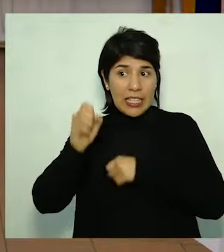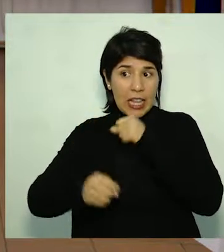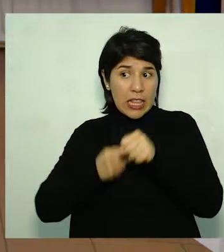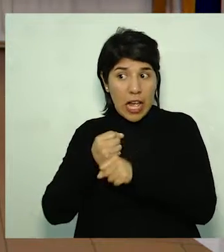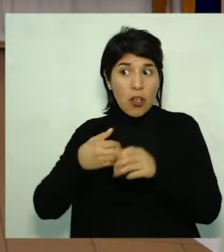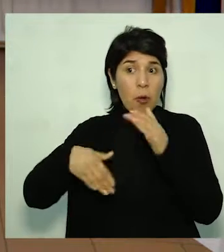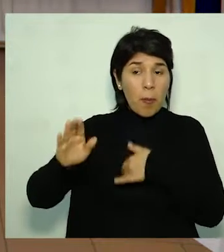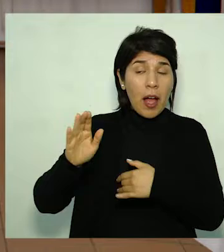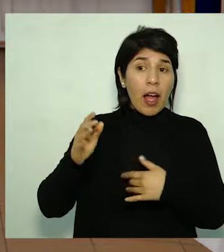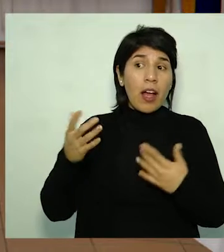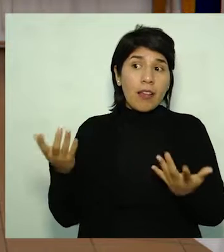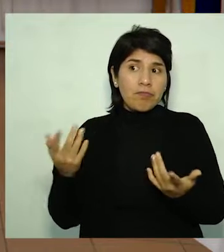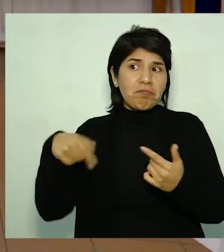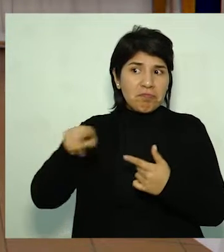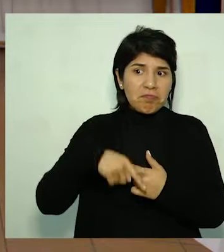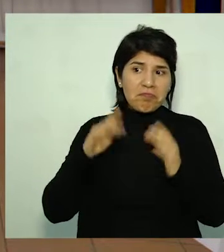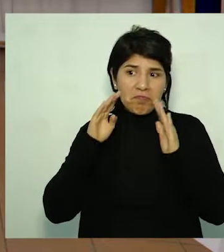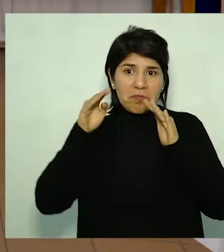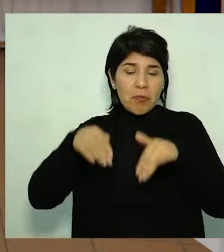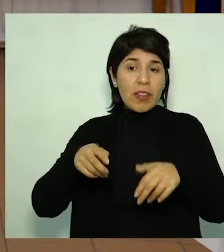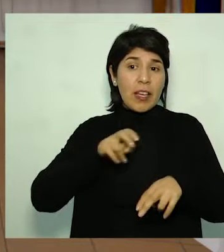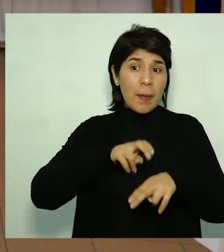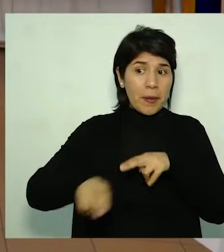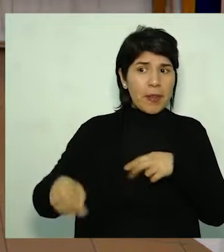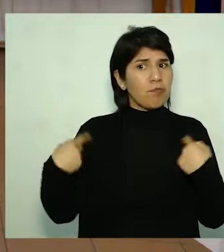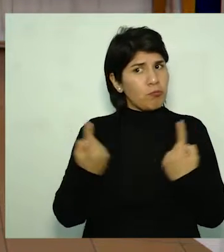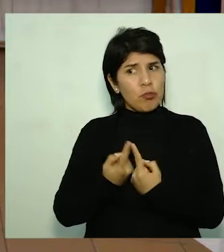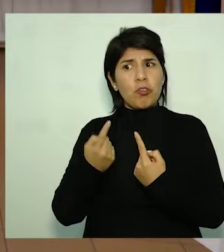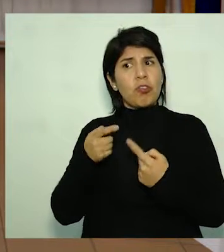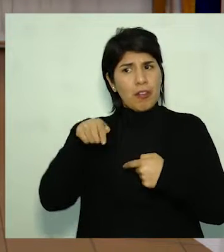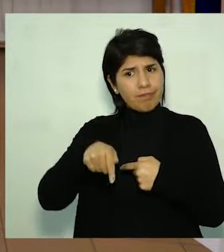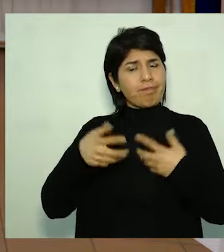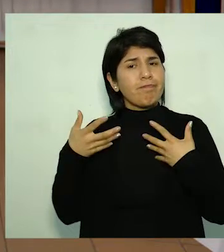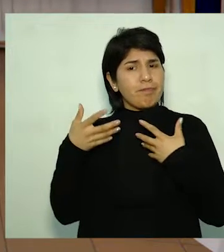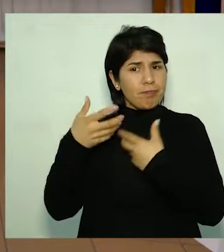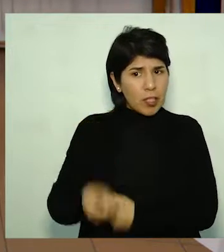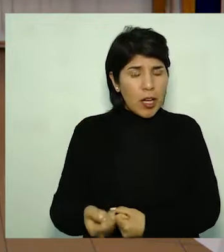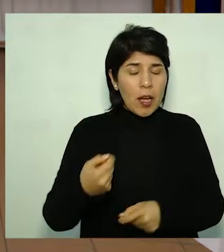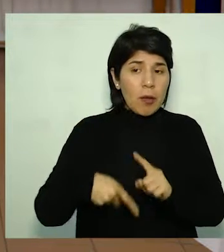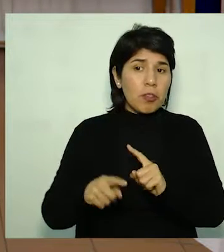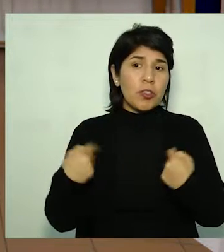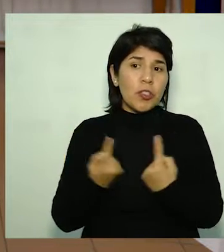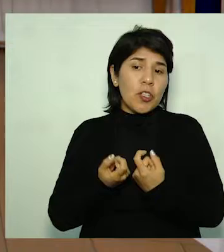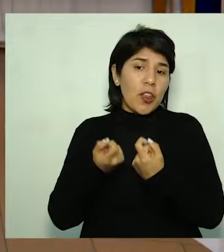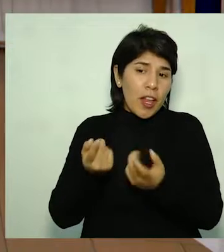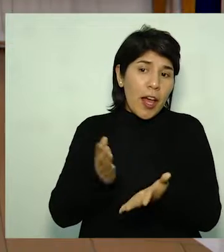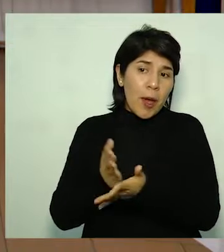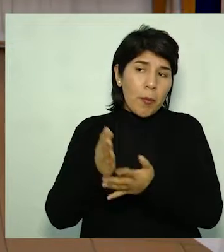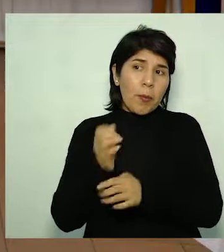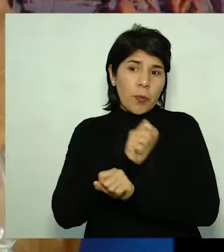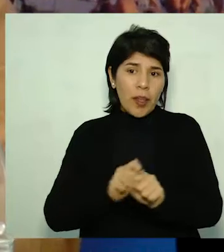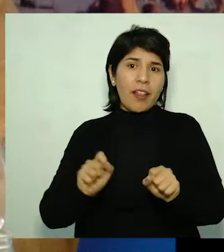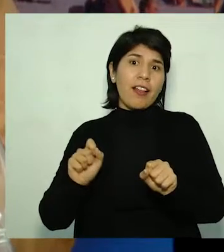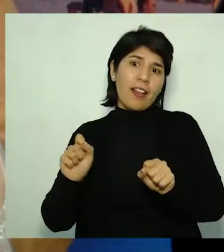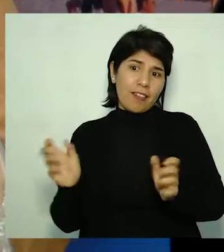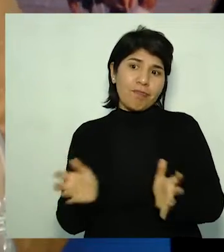y bueno, como todo lo que surge del balneario, lo apoyamos, y bueno, damos nuestra parte para que el